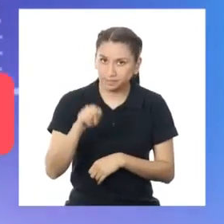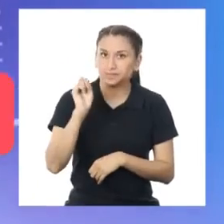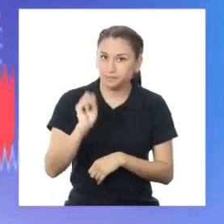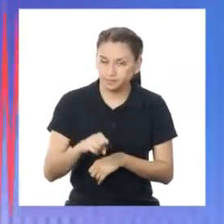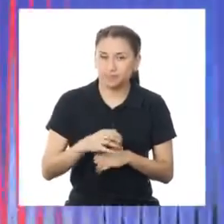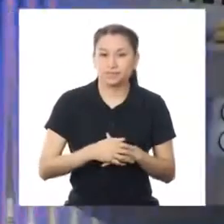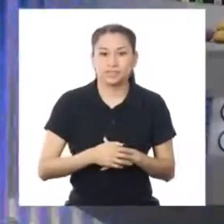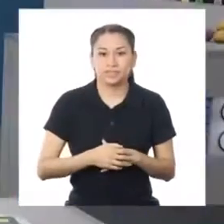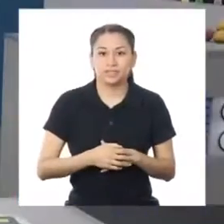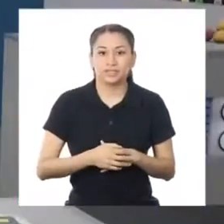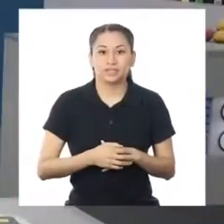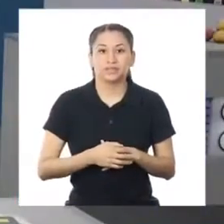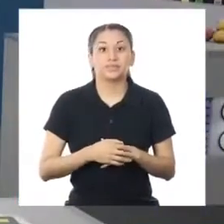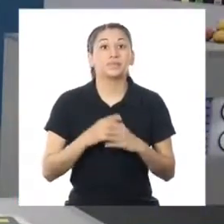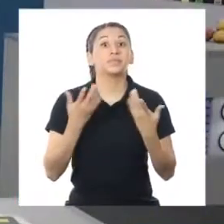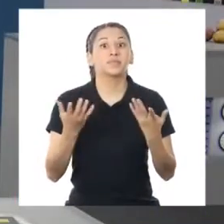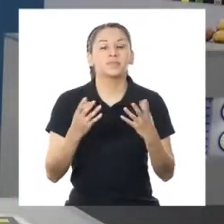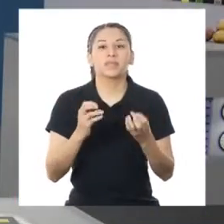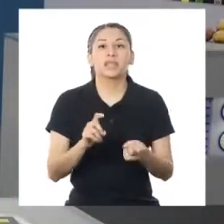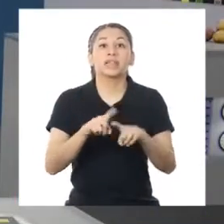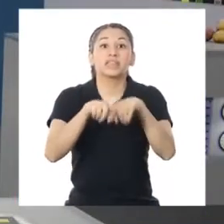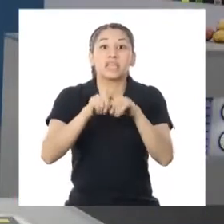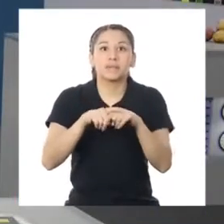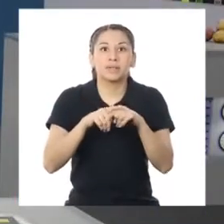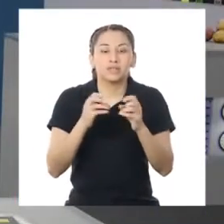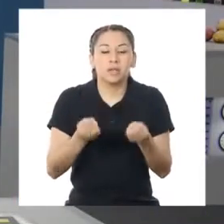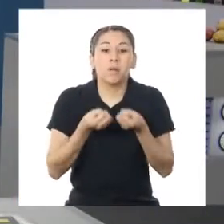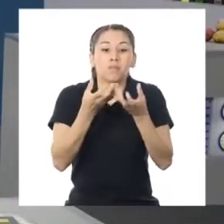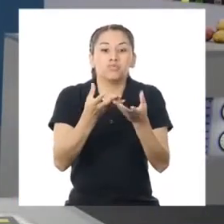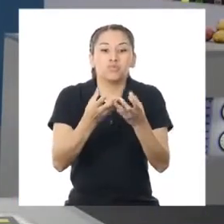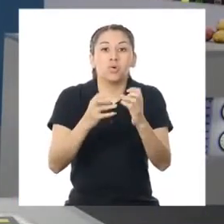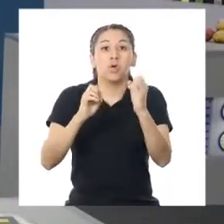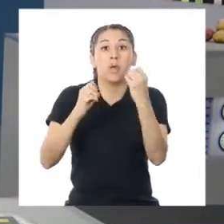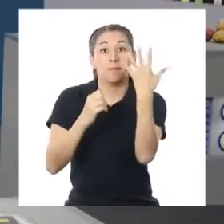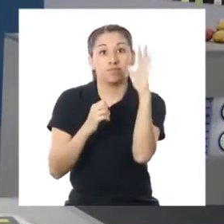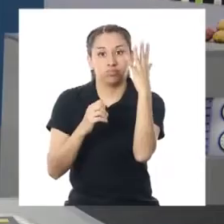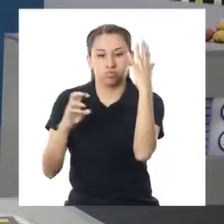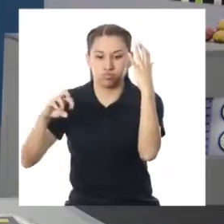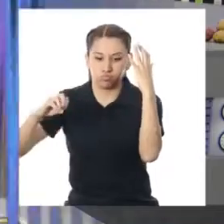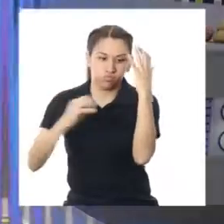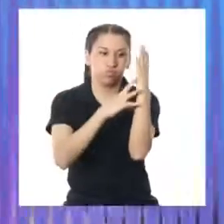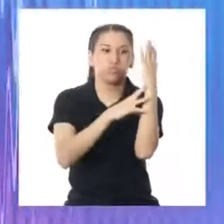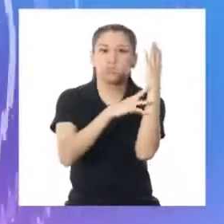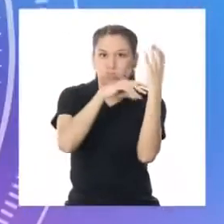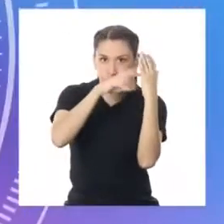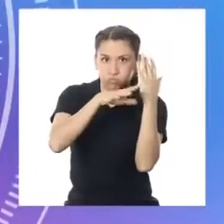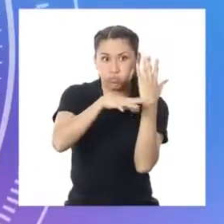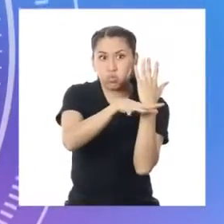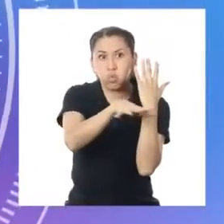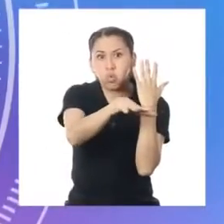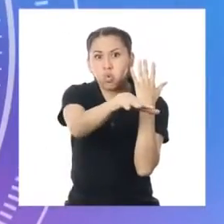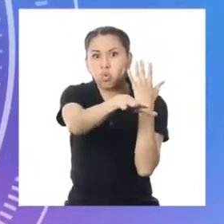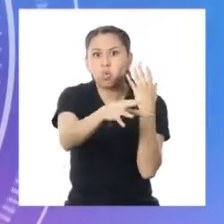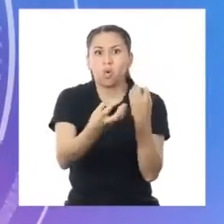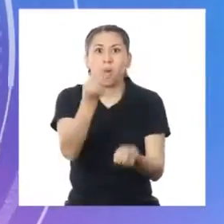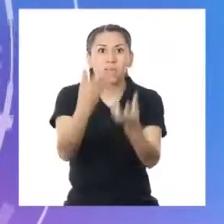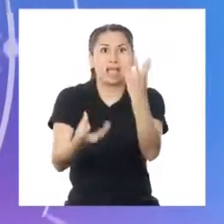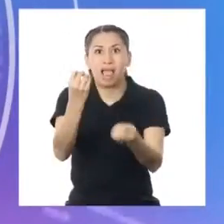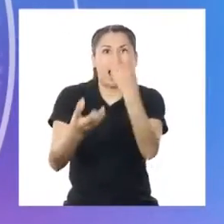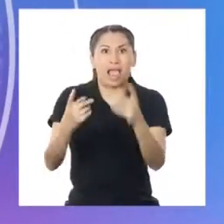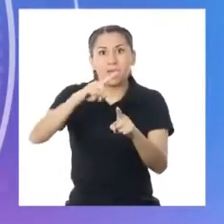Así es. Nos deja expuestos a incendios forestales, que pueden tener muy malas